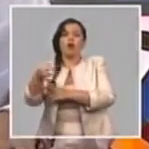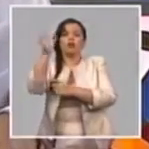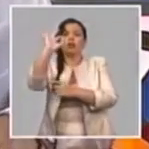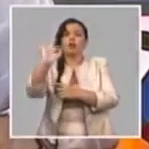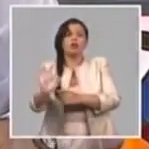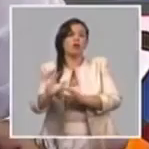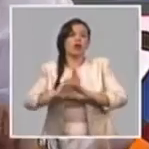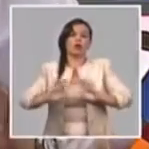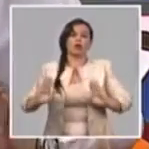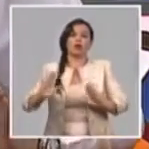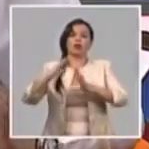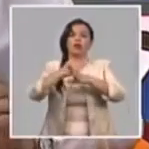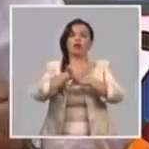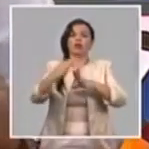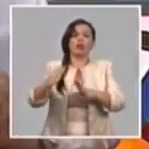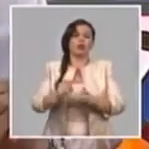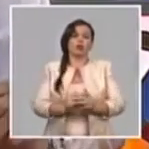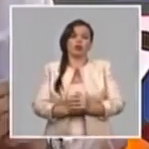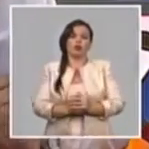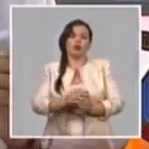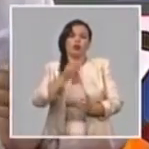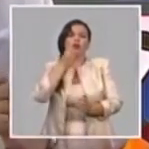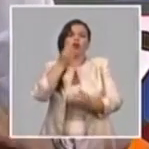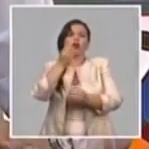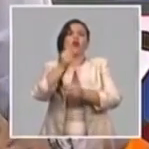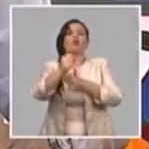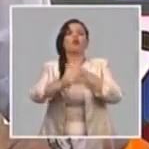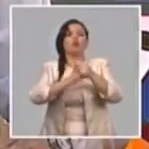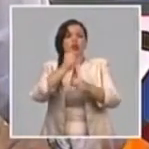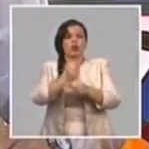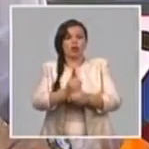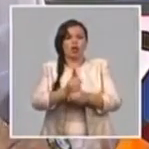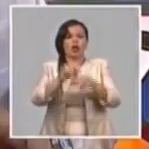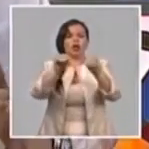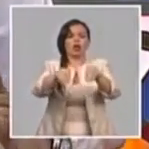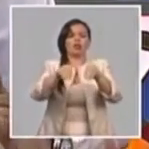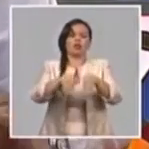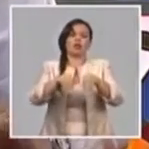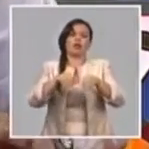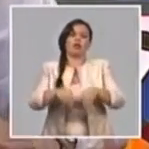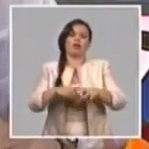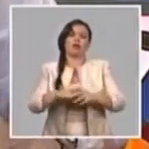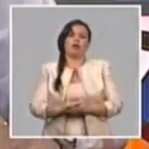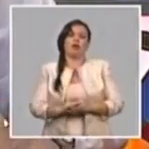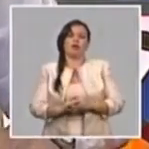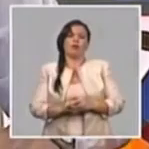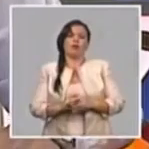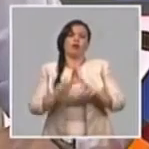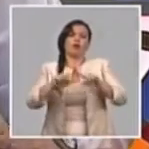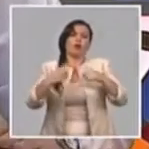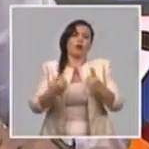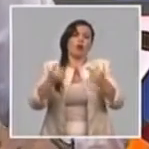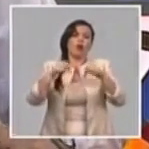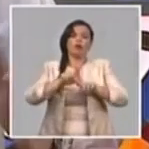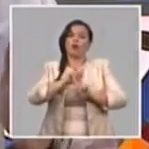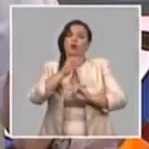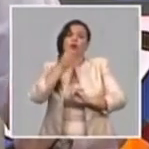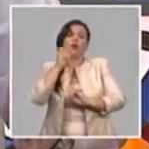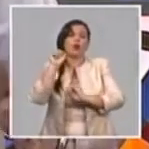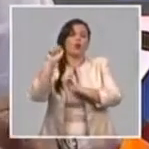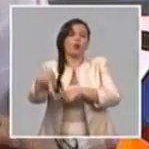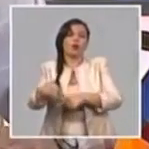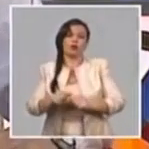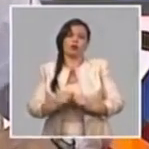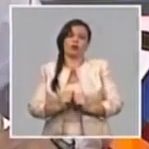u otra categoría, para suplir ese incremento de siembra y esa importación que el país no ha podido tener. Hay un